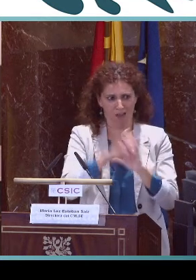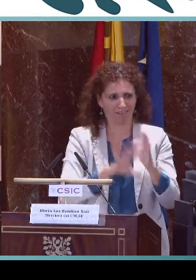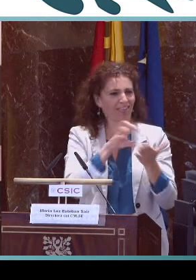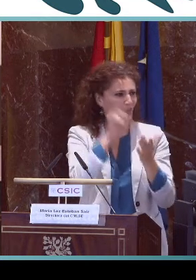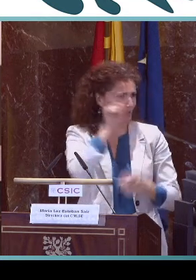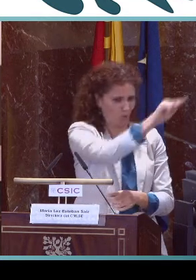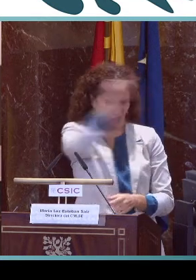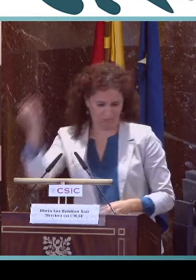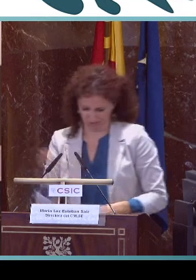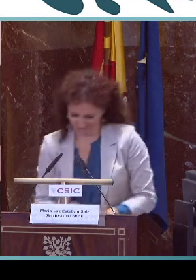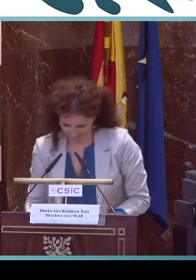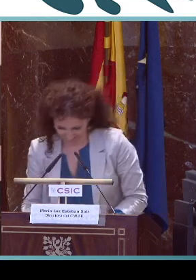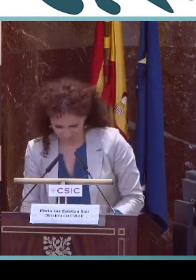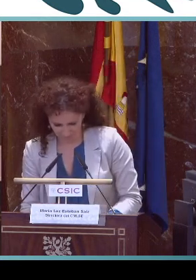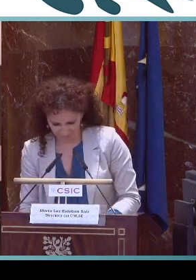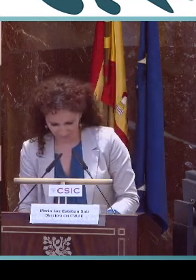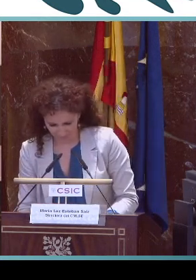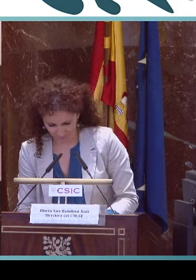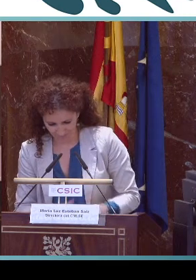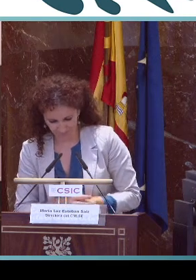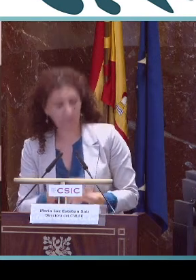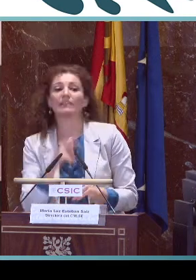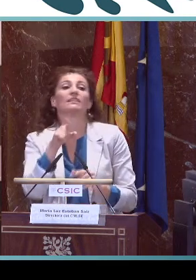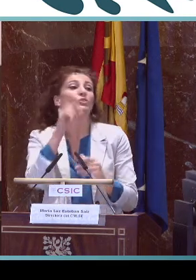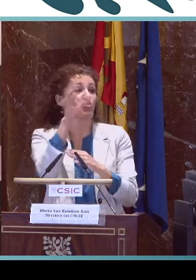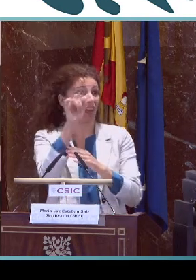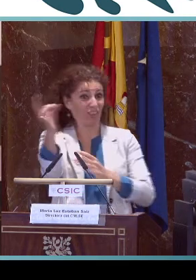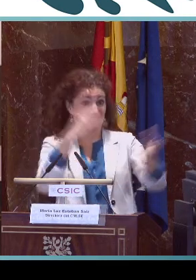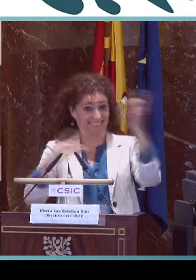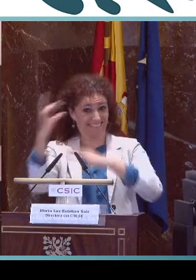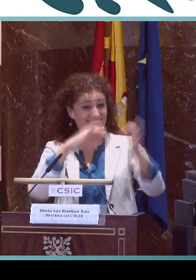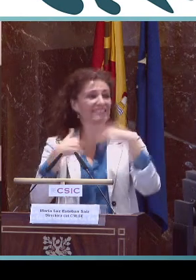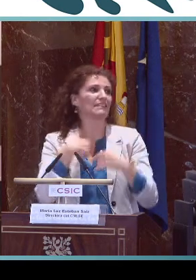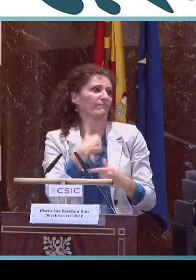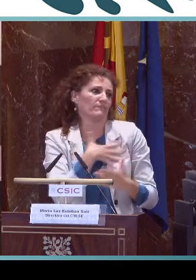y cómo incorporamos como materia curricular en los centros la lengua de signos.